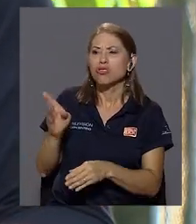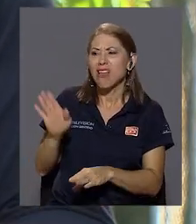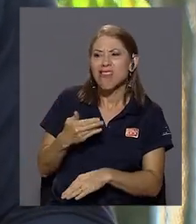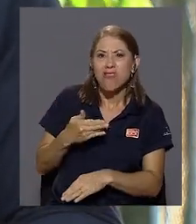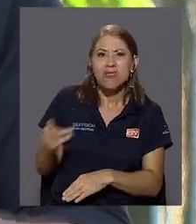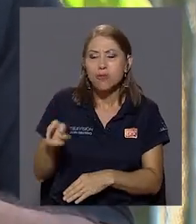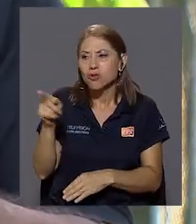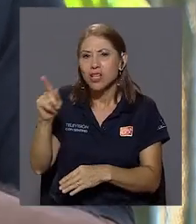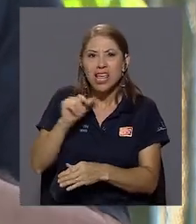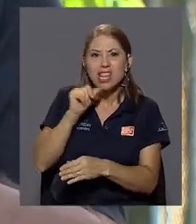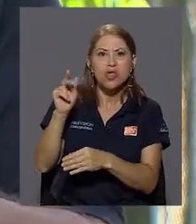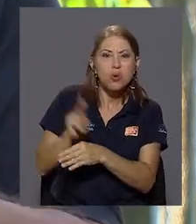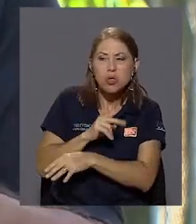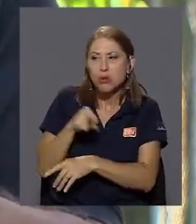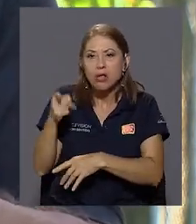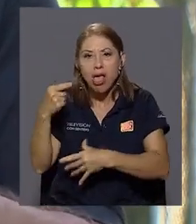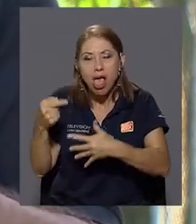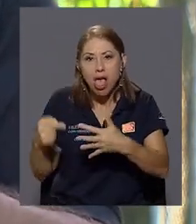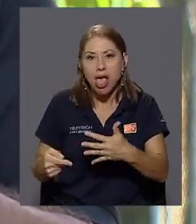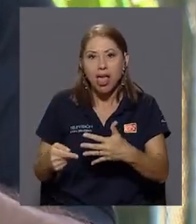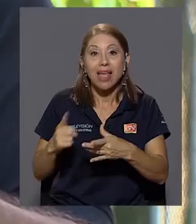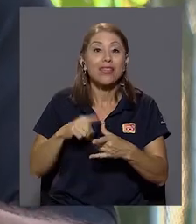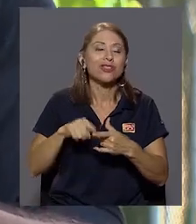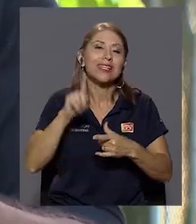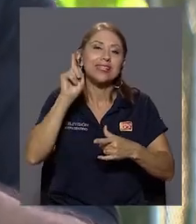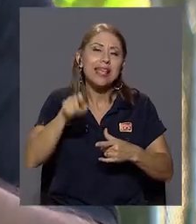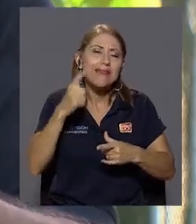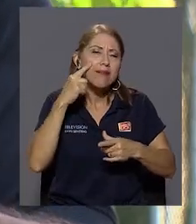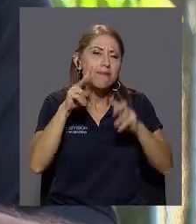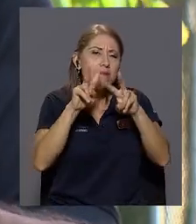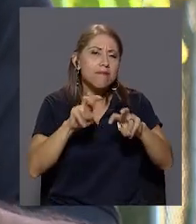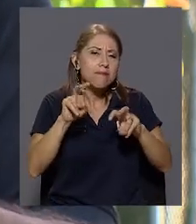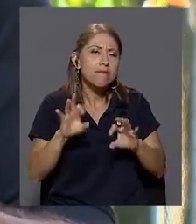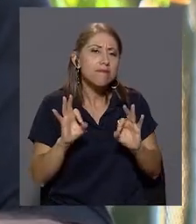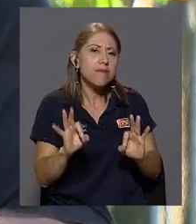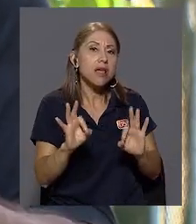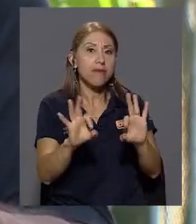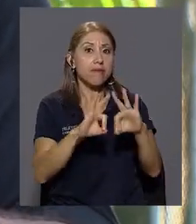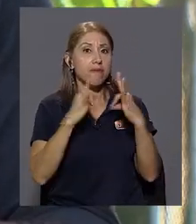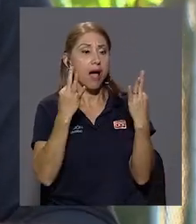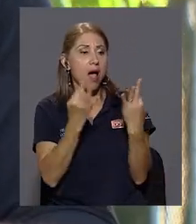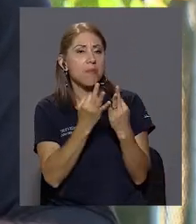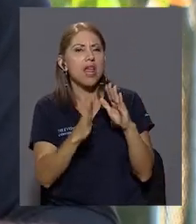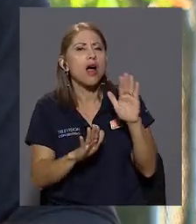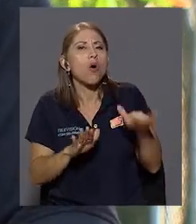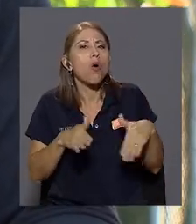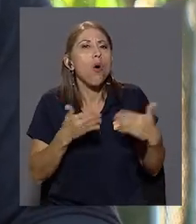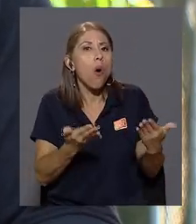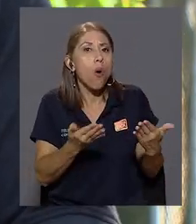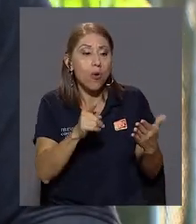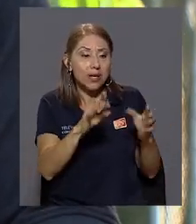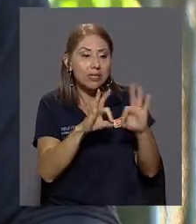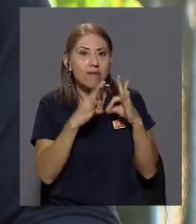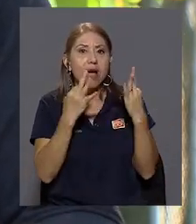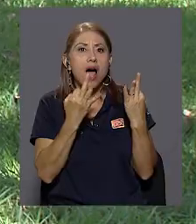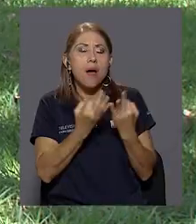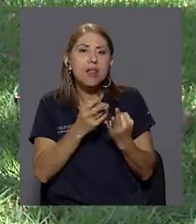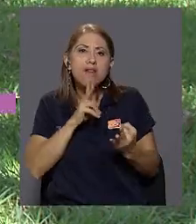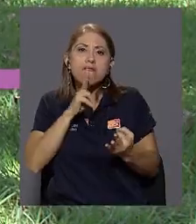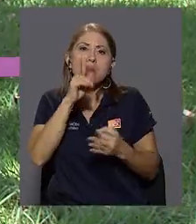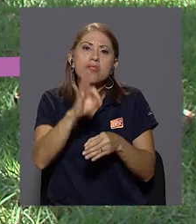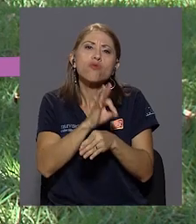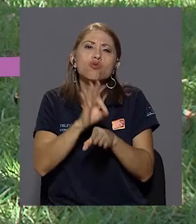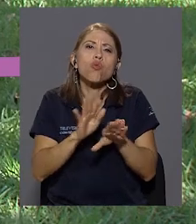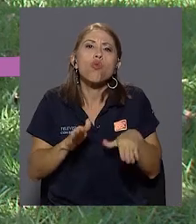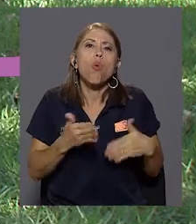para nada, entonces hay que revisar un poquito cómo está la familia, cómo está funcionando esa familia realmente, ¿verdad?,